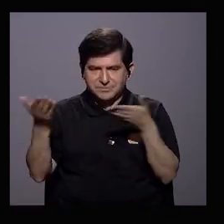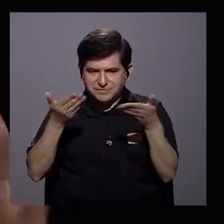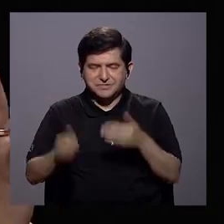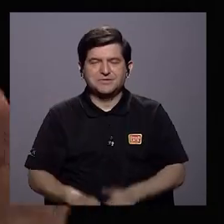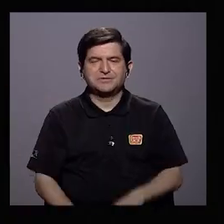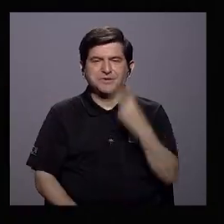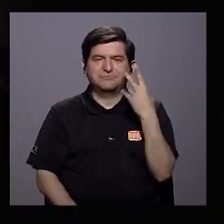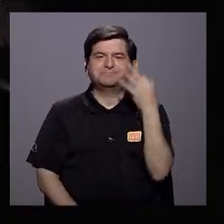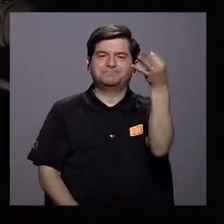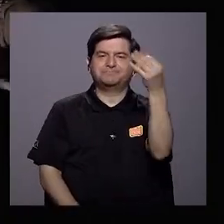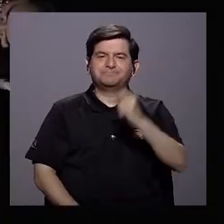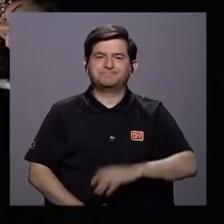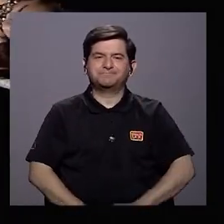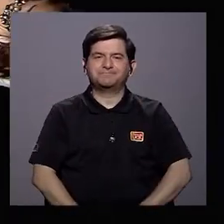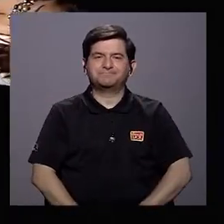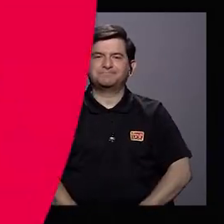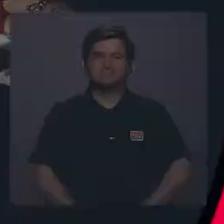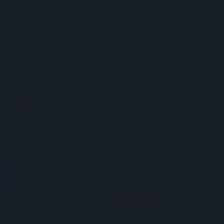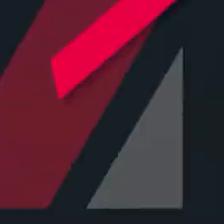Adiós.